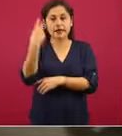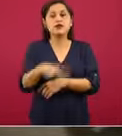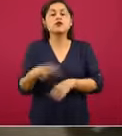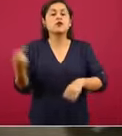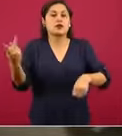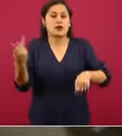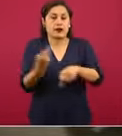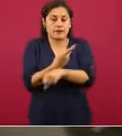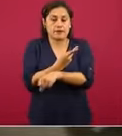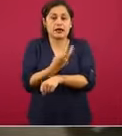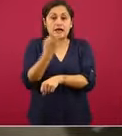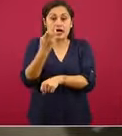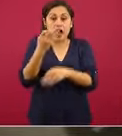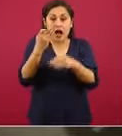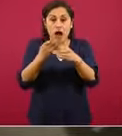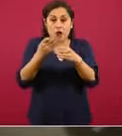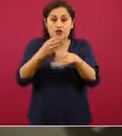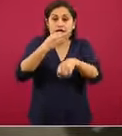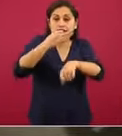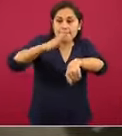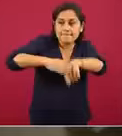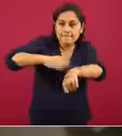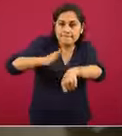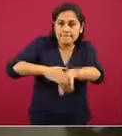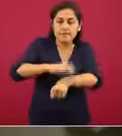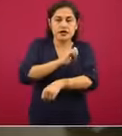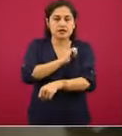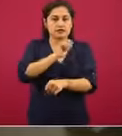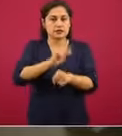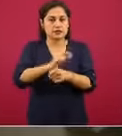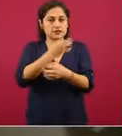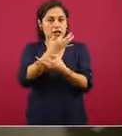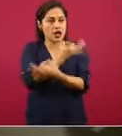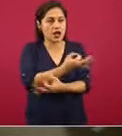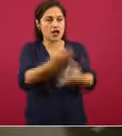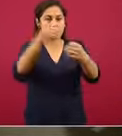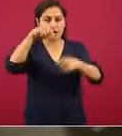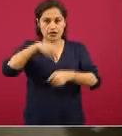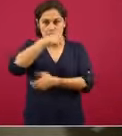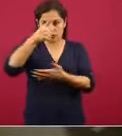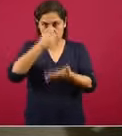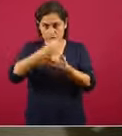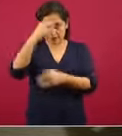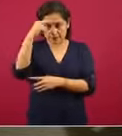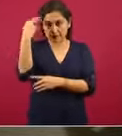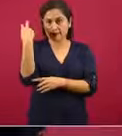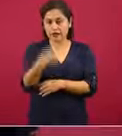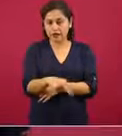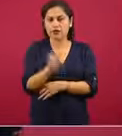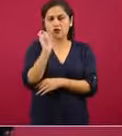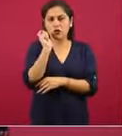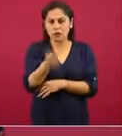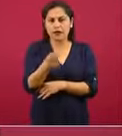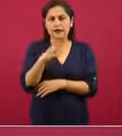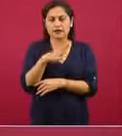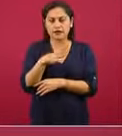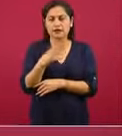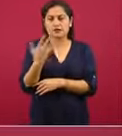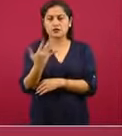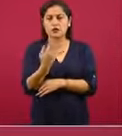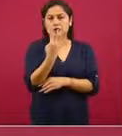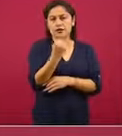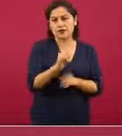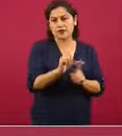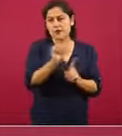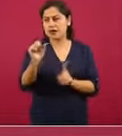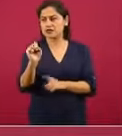de tener esta alerta especial en la Ciudad de México, donde también tenemos en general un 59 a un